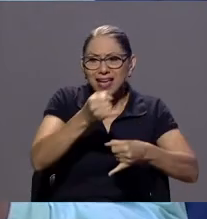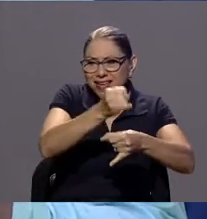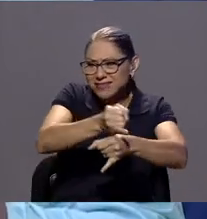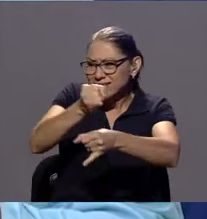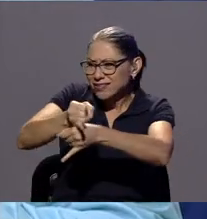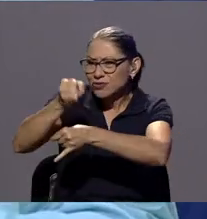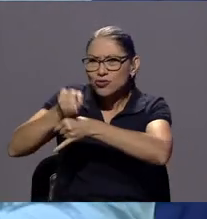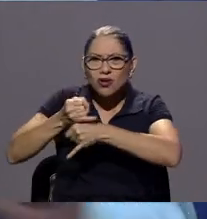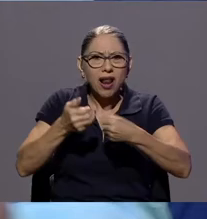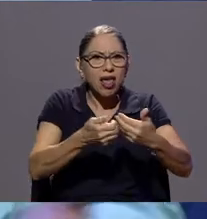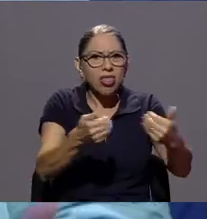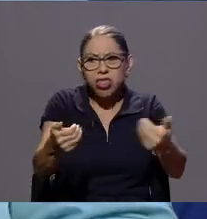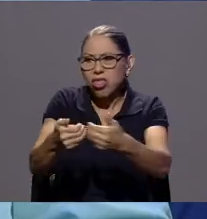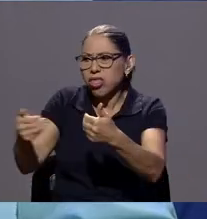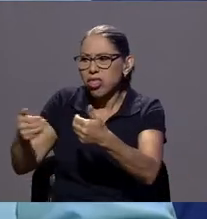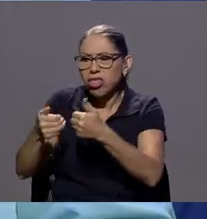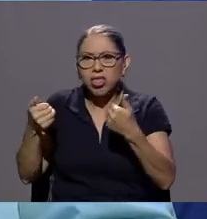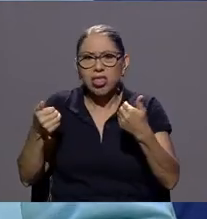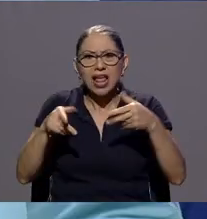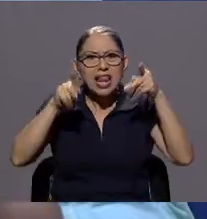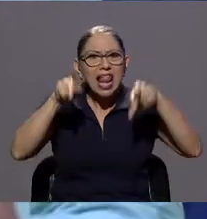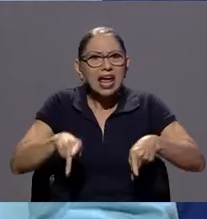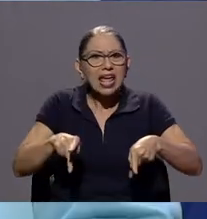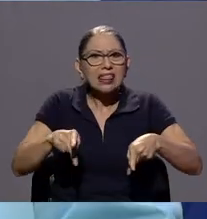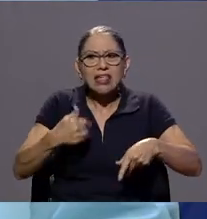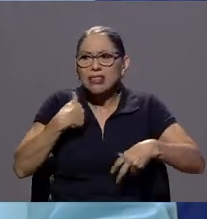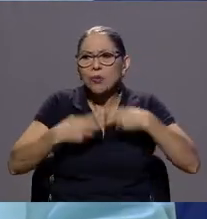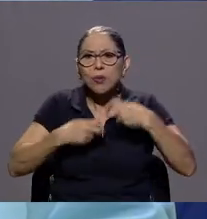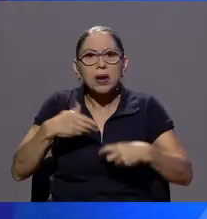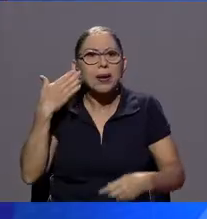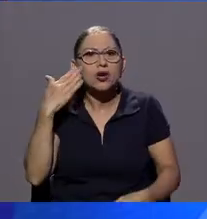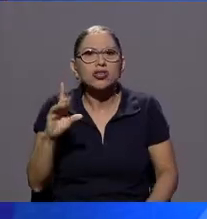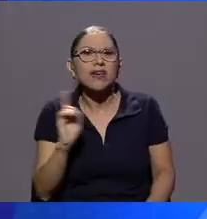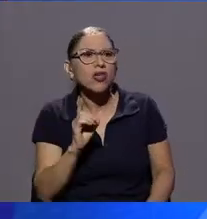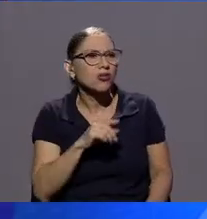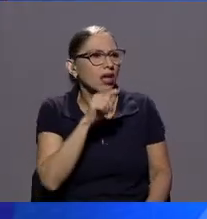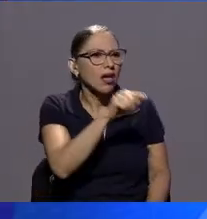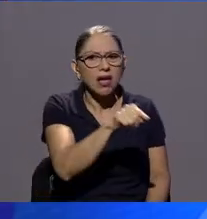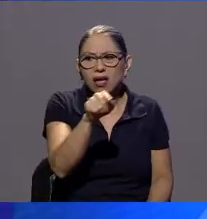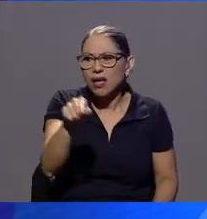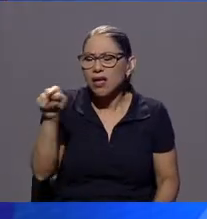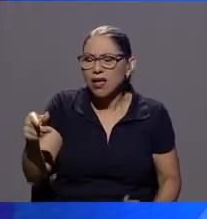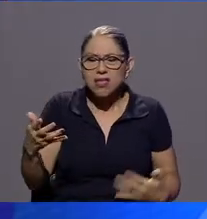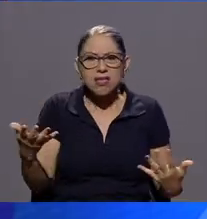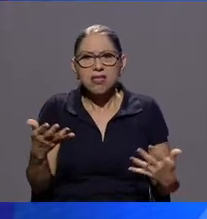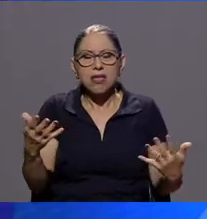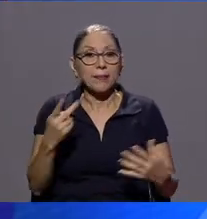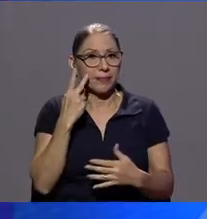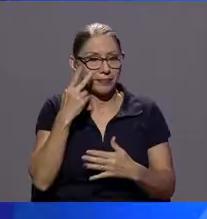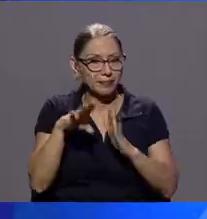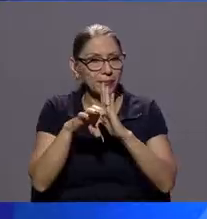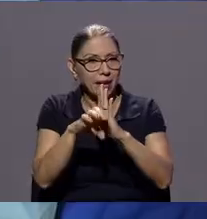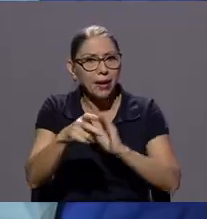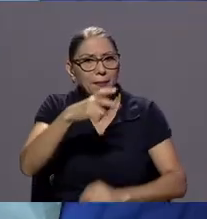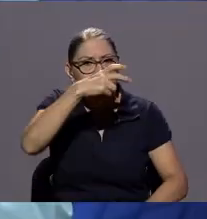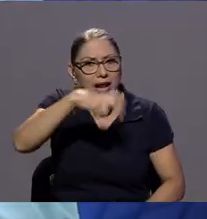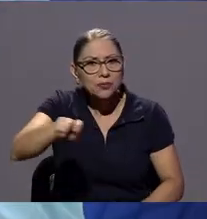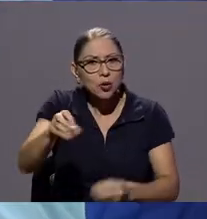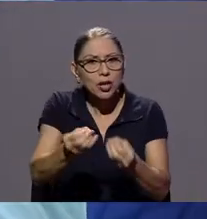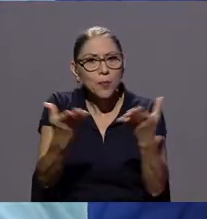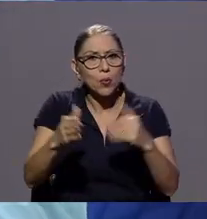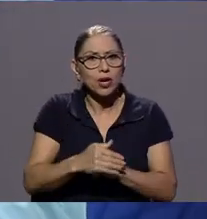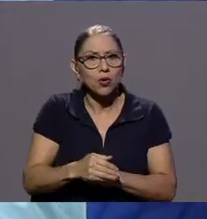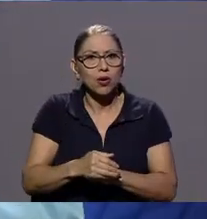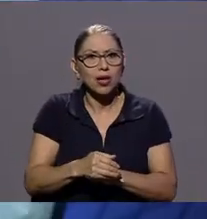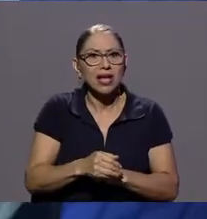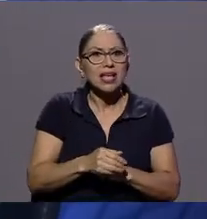dispersa que hace que la gente no sepa a dónde acudir cuando tiene un problema vamos a ver transporte público si es un